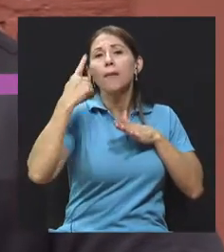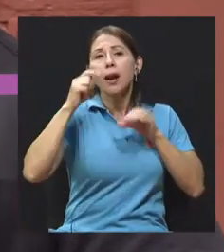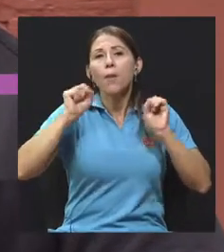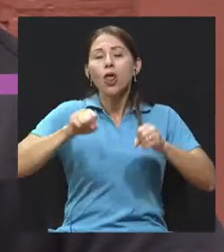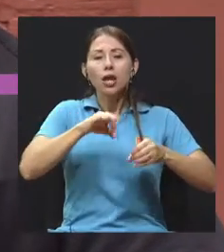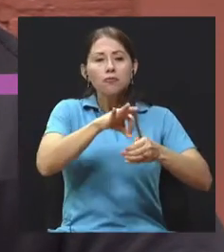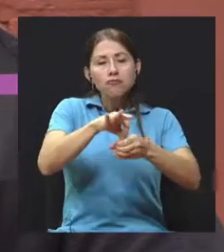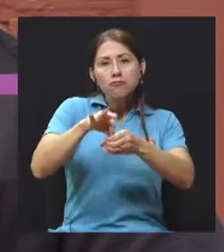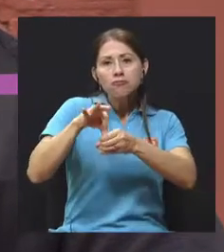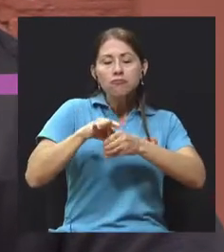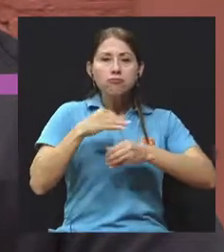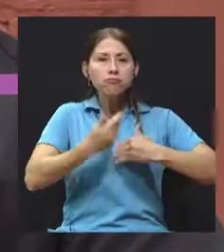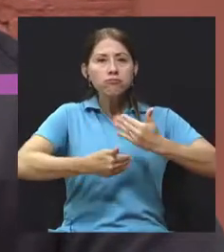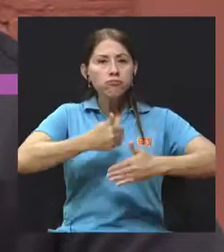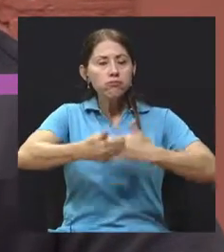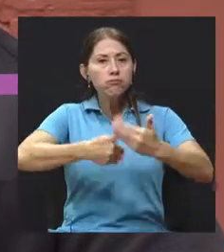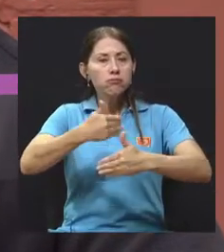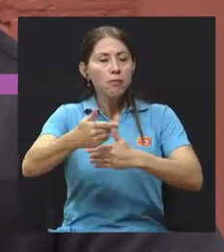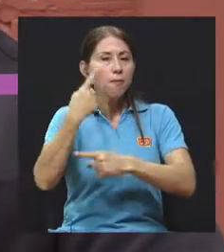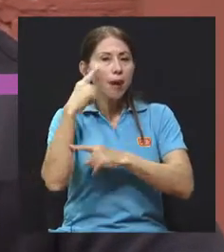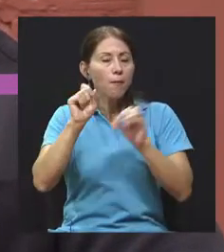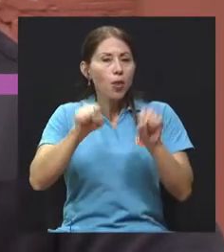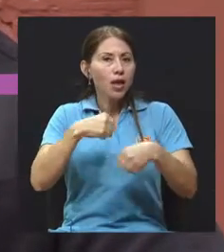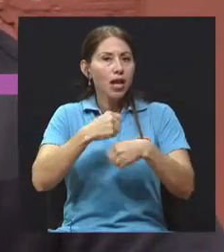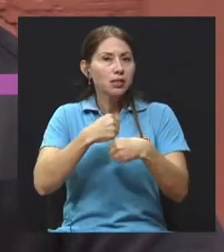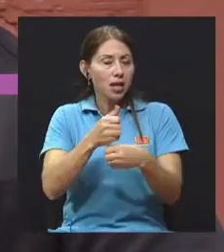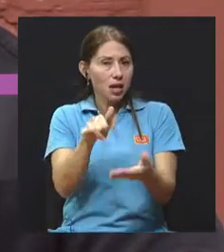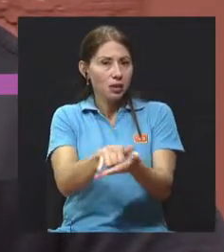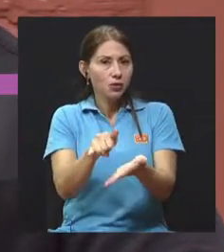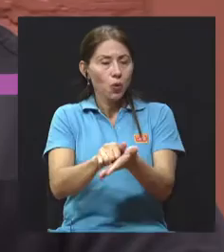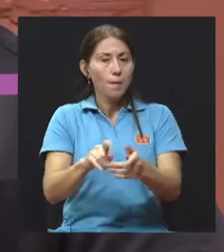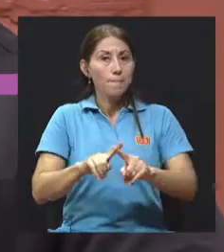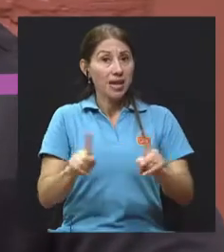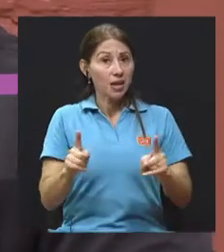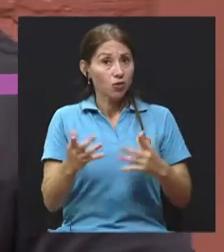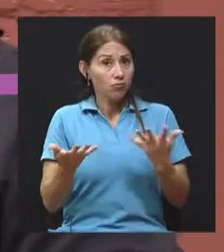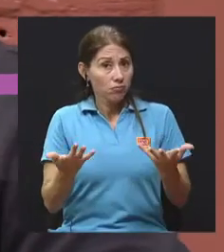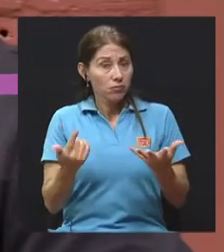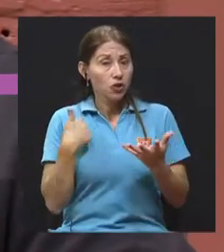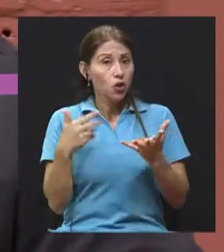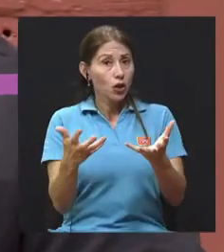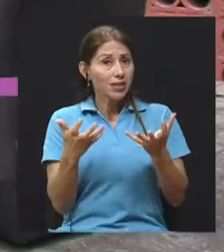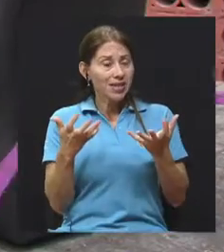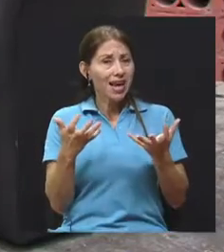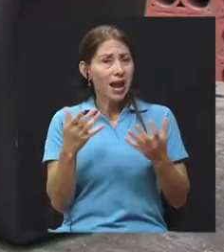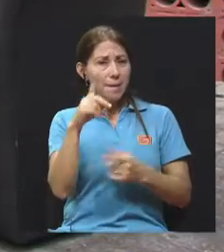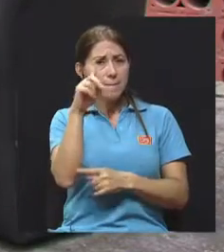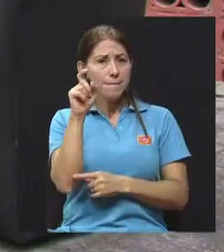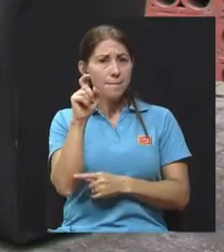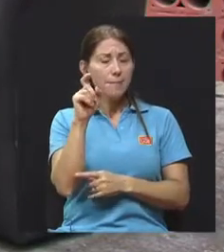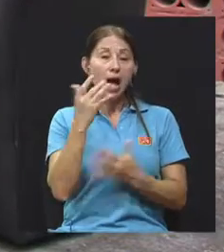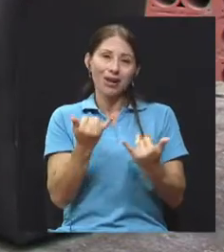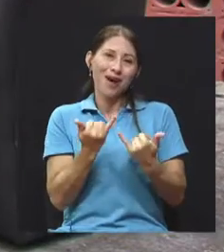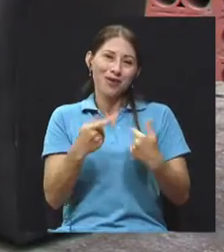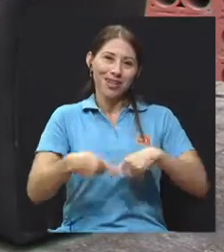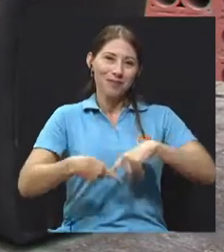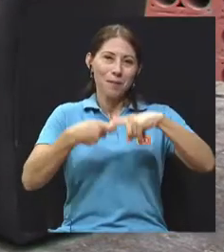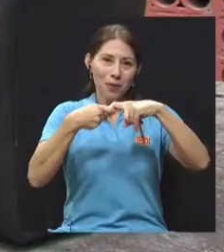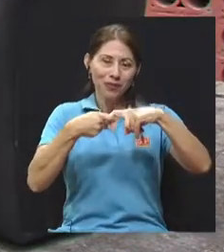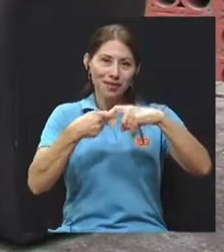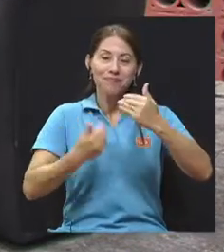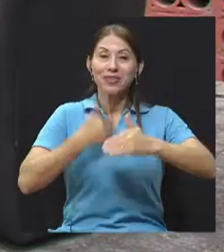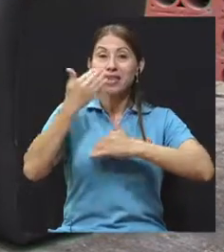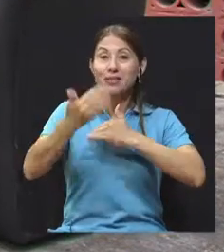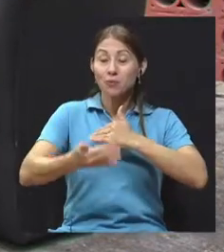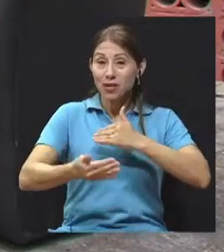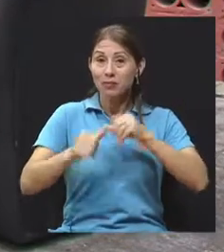hacer sus siembros. Pero bueno, yo quisiera hacer en este momento una primera pausa y que